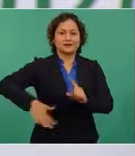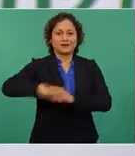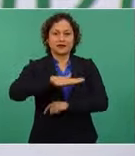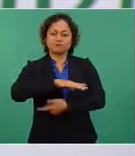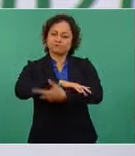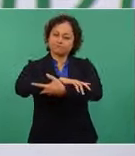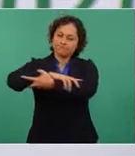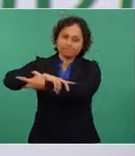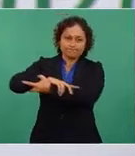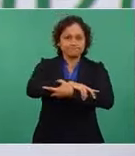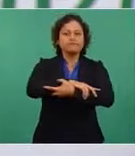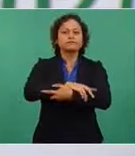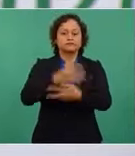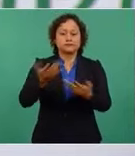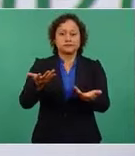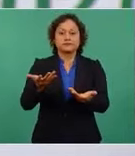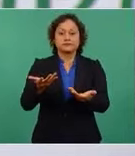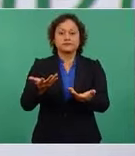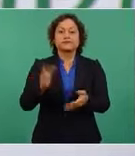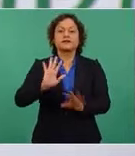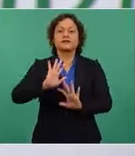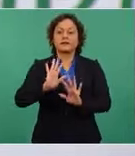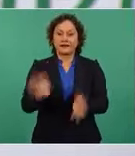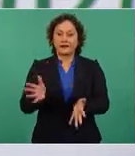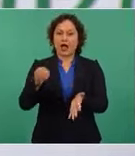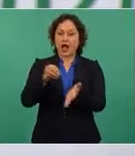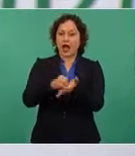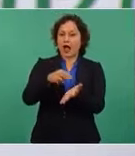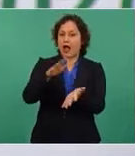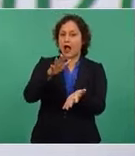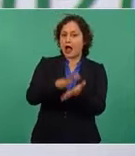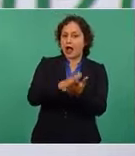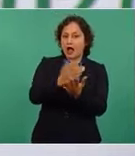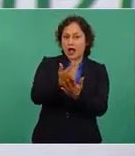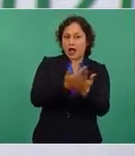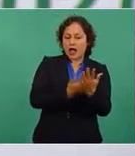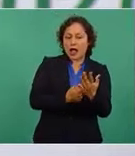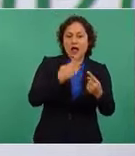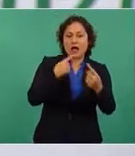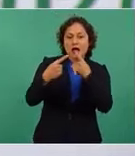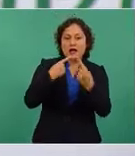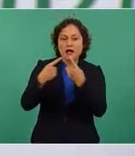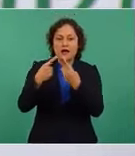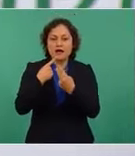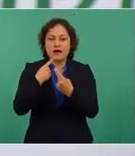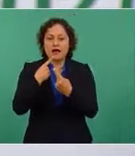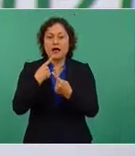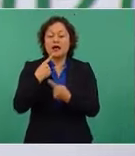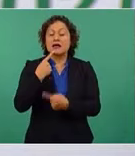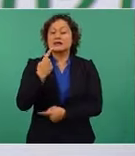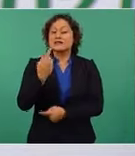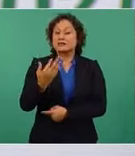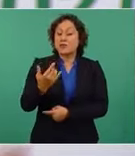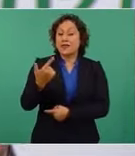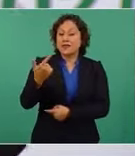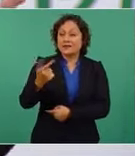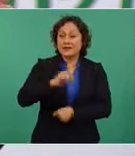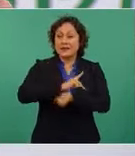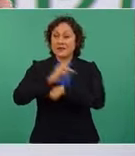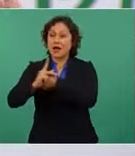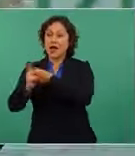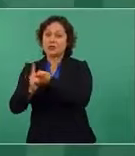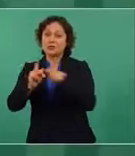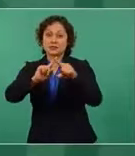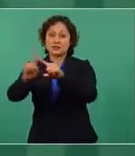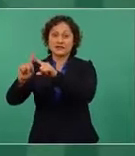Se inscribieron para participar en una primera ronda más de 47 países. Hay un gran interés ya en este